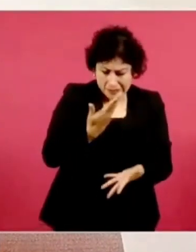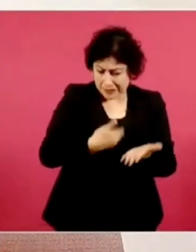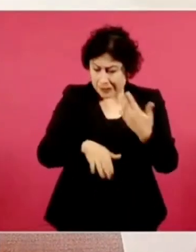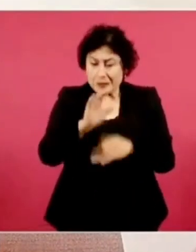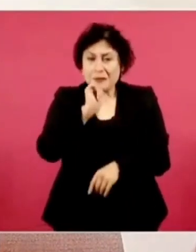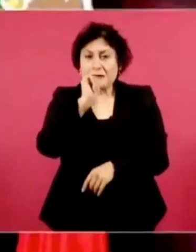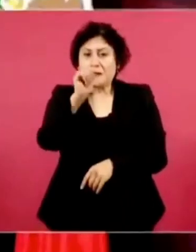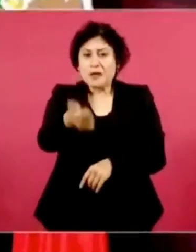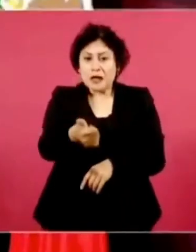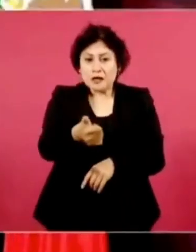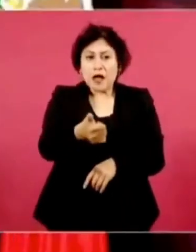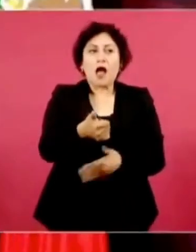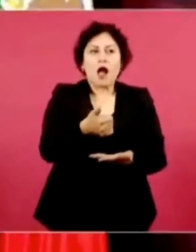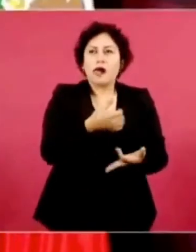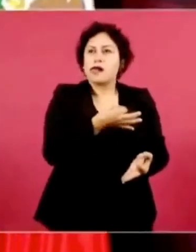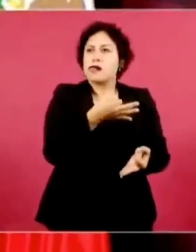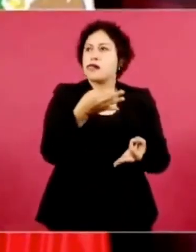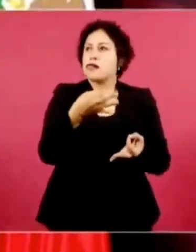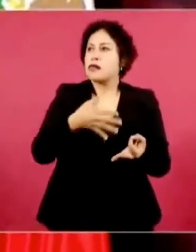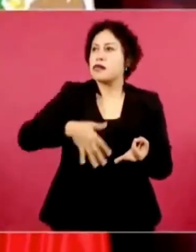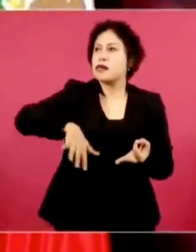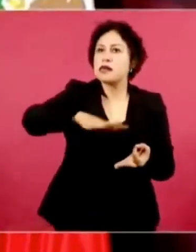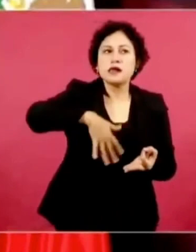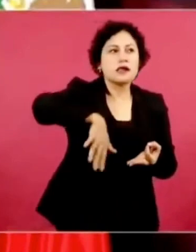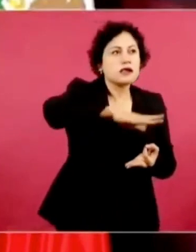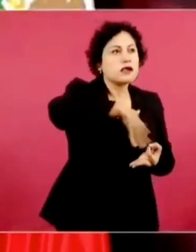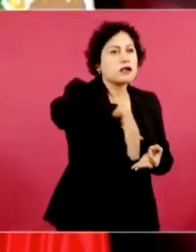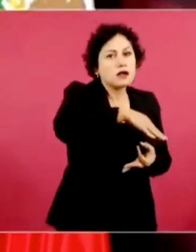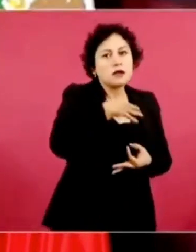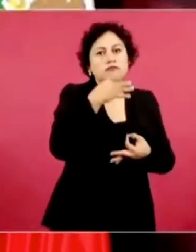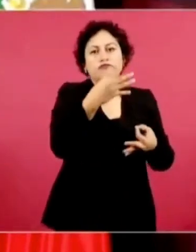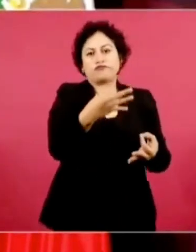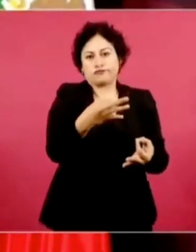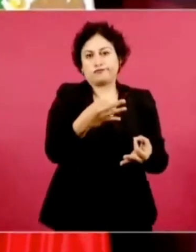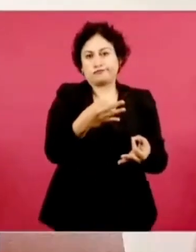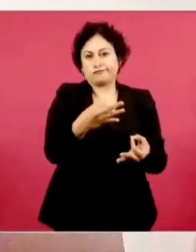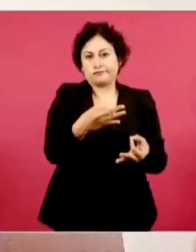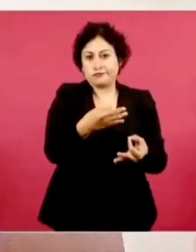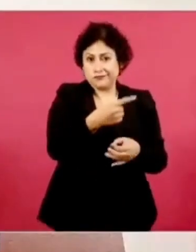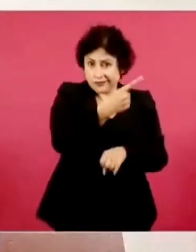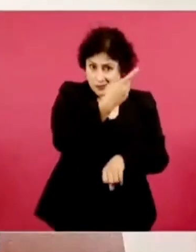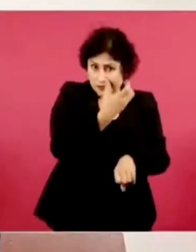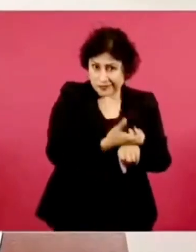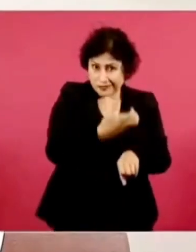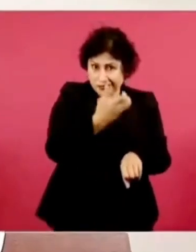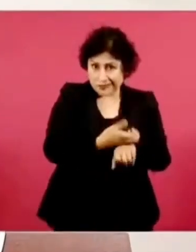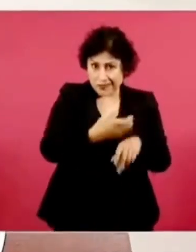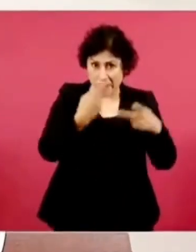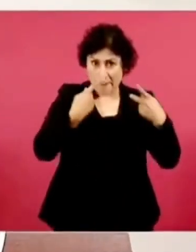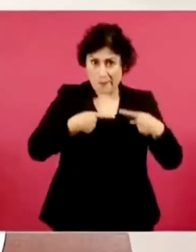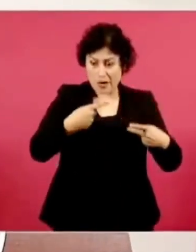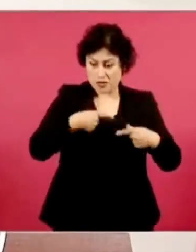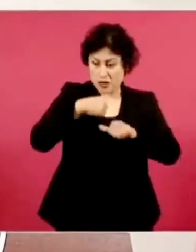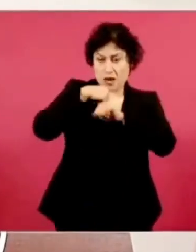y no están haciendo nada para atender las causas. Hace unas...